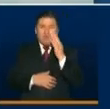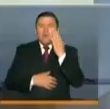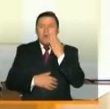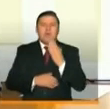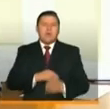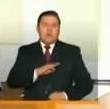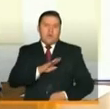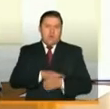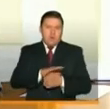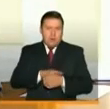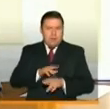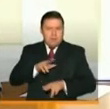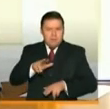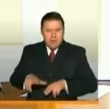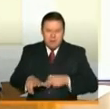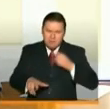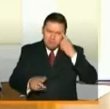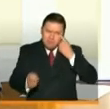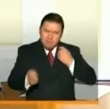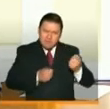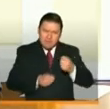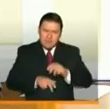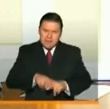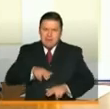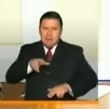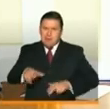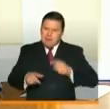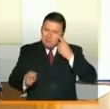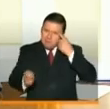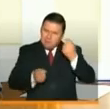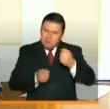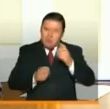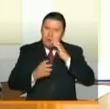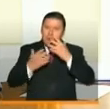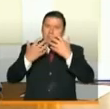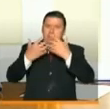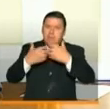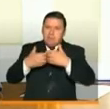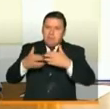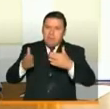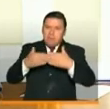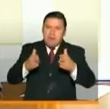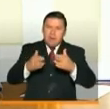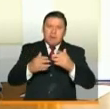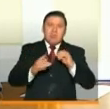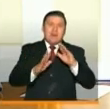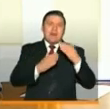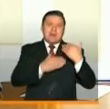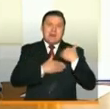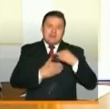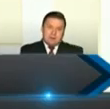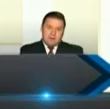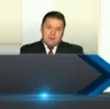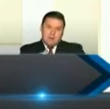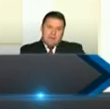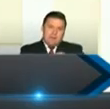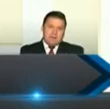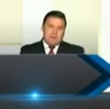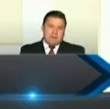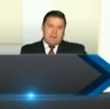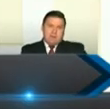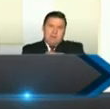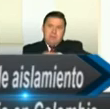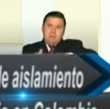Seguir dando un paso adelante en esta gradualidad responsable de recuperar vida productiva.